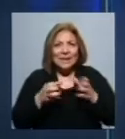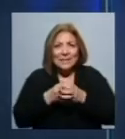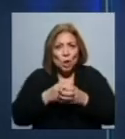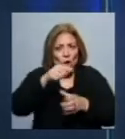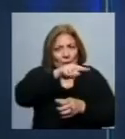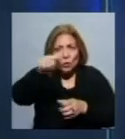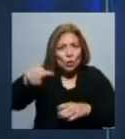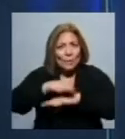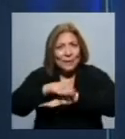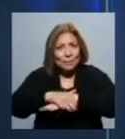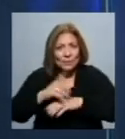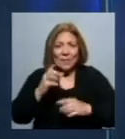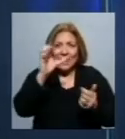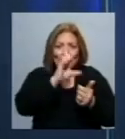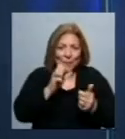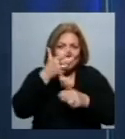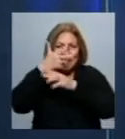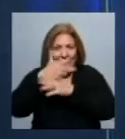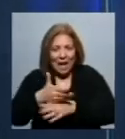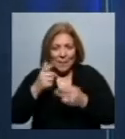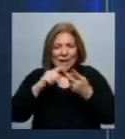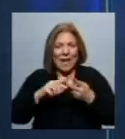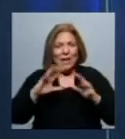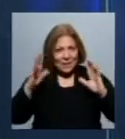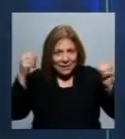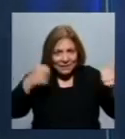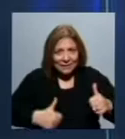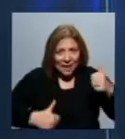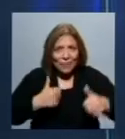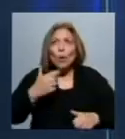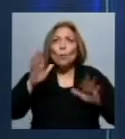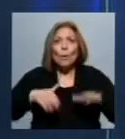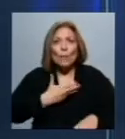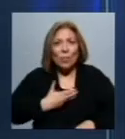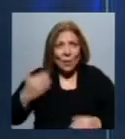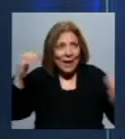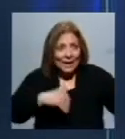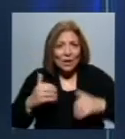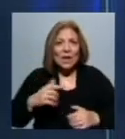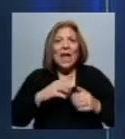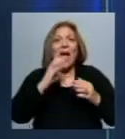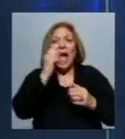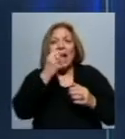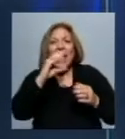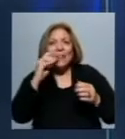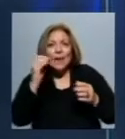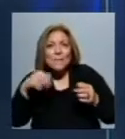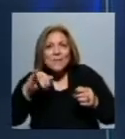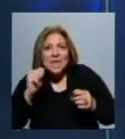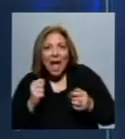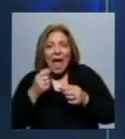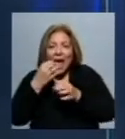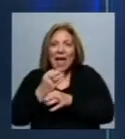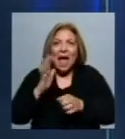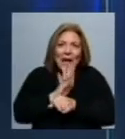comité estuvieron las empresas, las cámaras vinculadas a los propietarios de los medios, la academia, los sindicatos, los